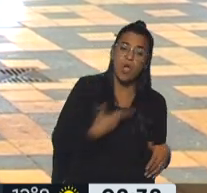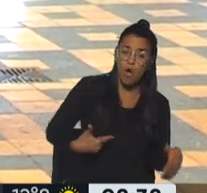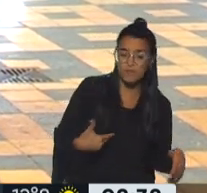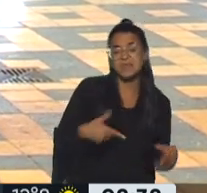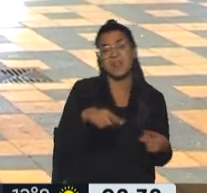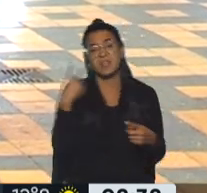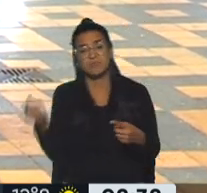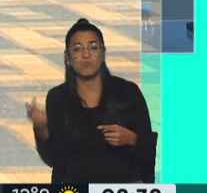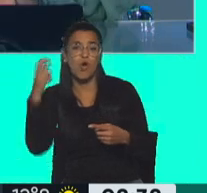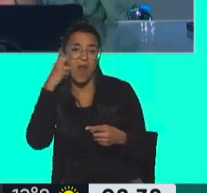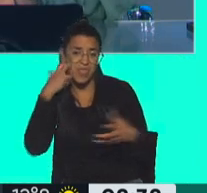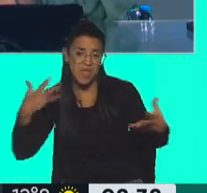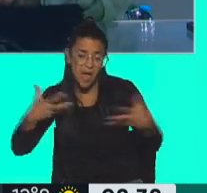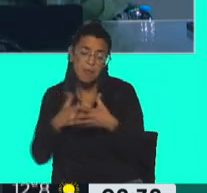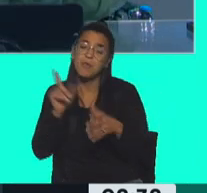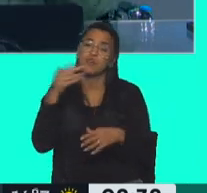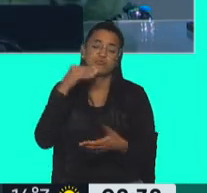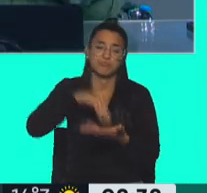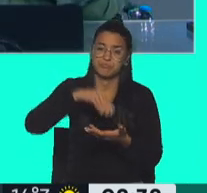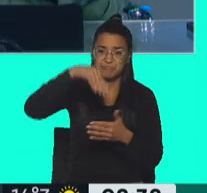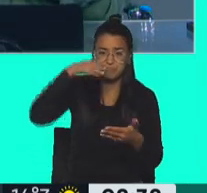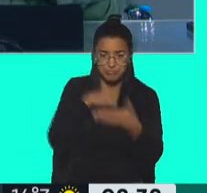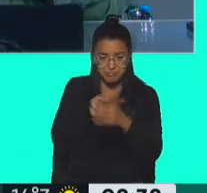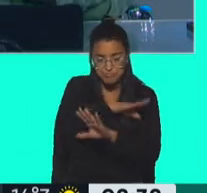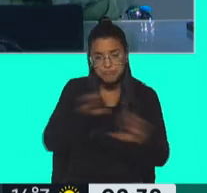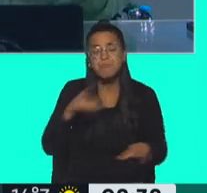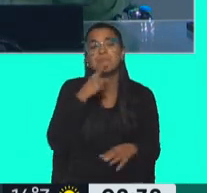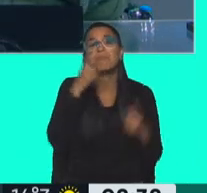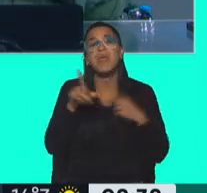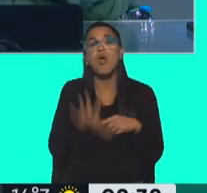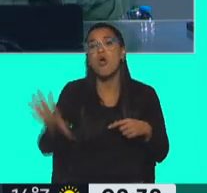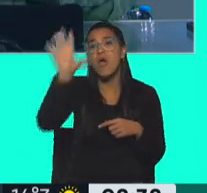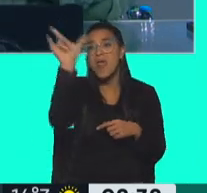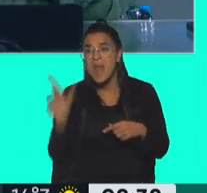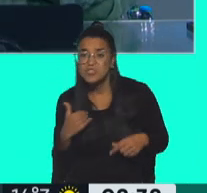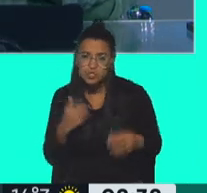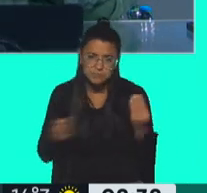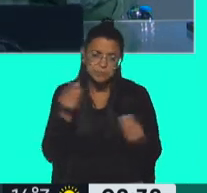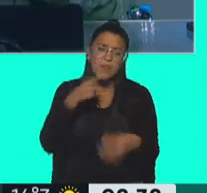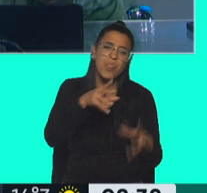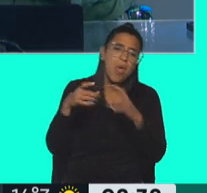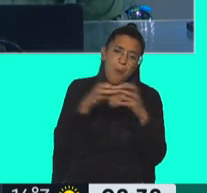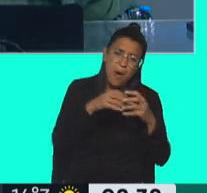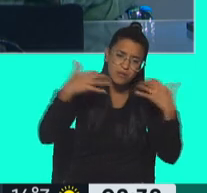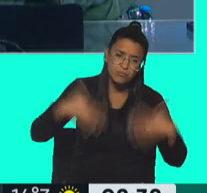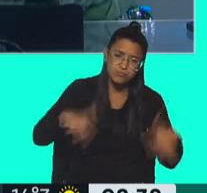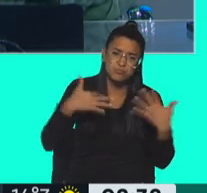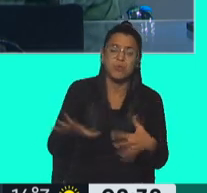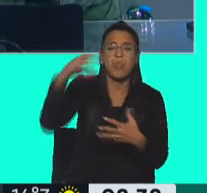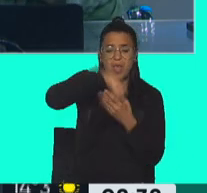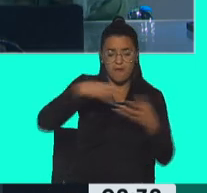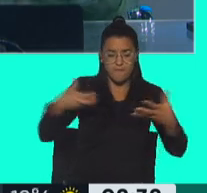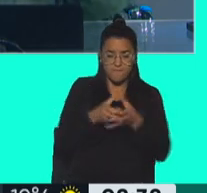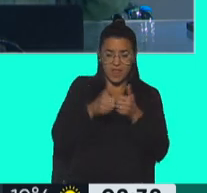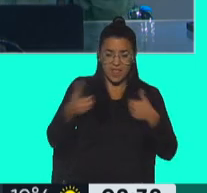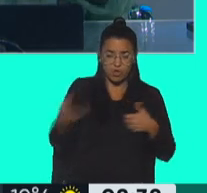en stand-by esa iniciativa en la provincia de Chubut, pero bueno, ¿qué es lo que va a pasar a nivel nacional? Por un lado, sabemos que hay un debate muy intenso hacia adentro del frente